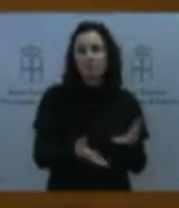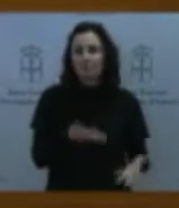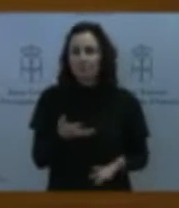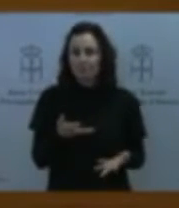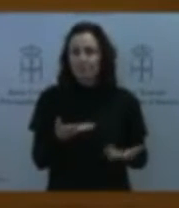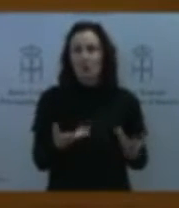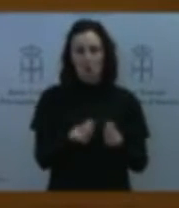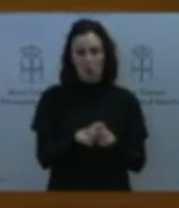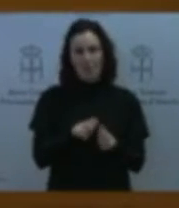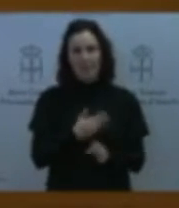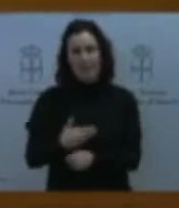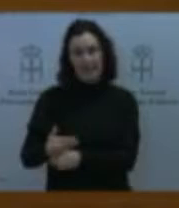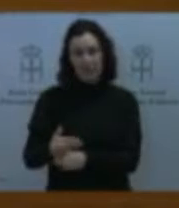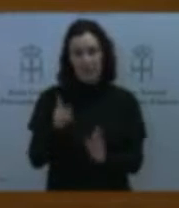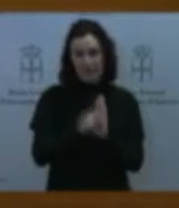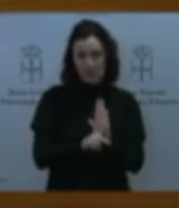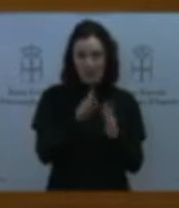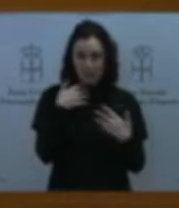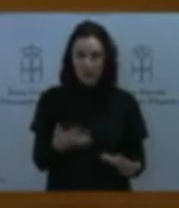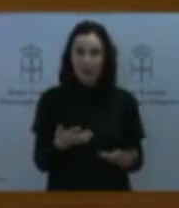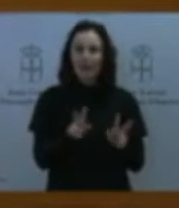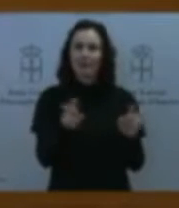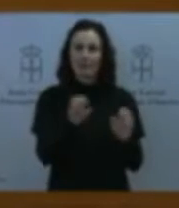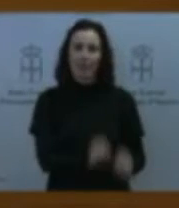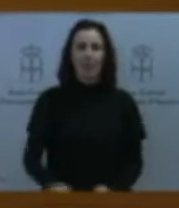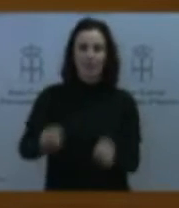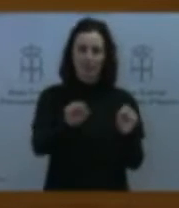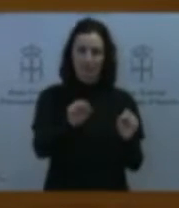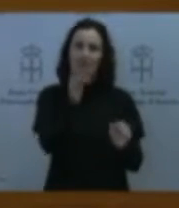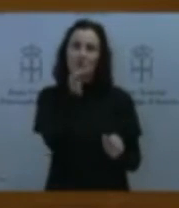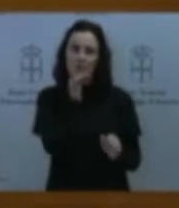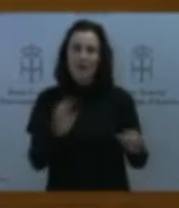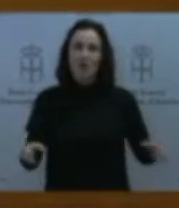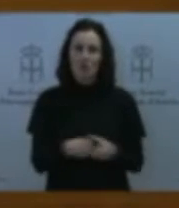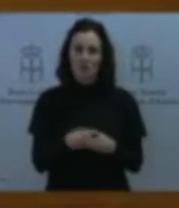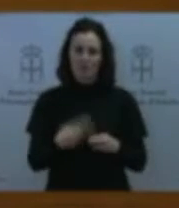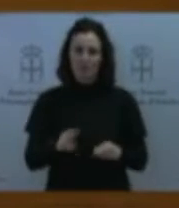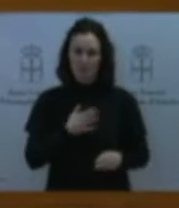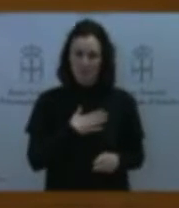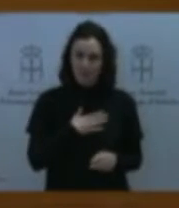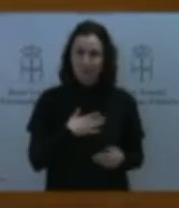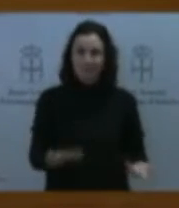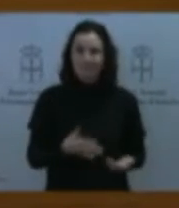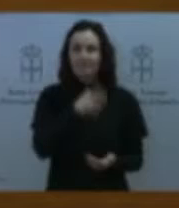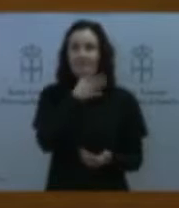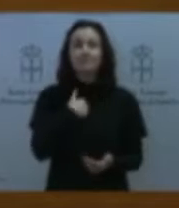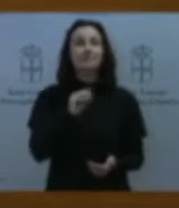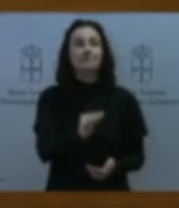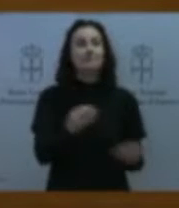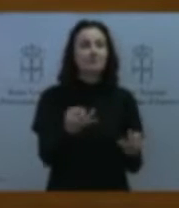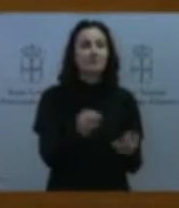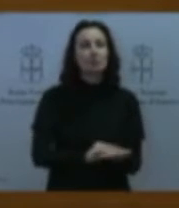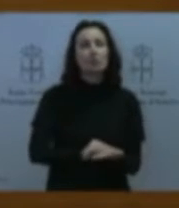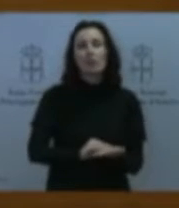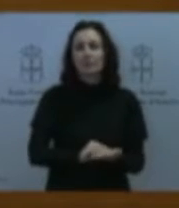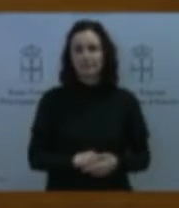cuestiones que seguimos defendiendo desde nuestro grupo parlamentario. Es por ello que ahora me toca preguntarle soluciones, porque si dotamos